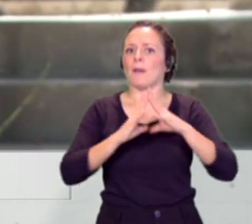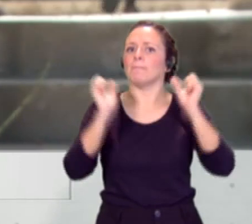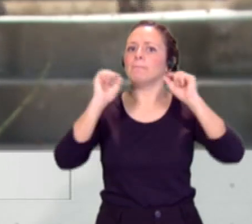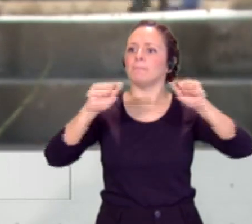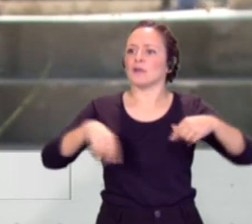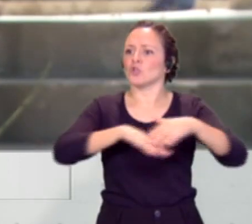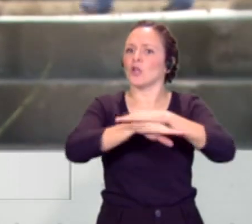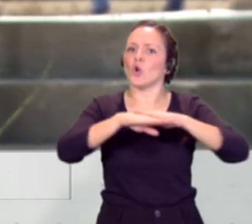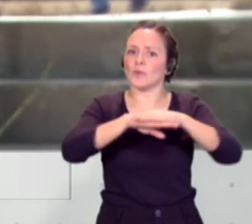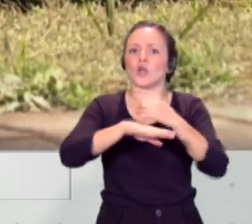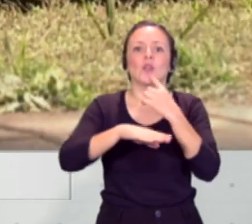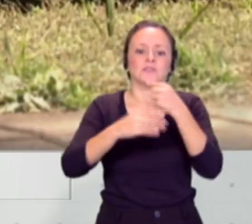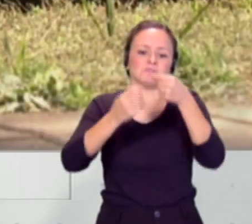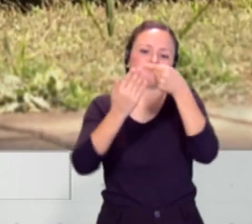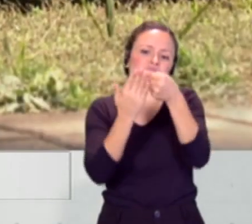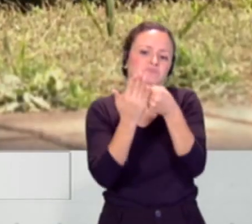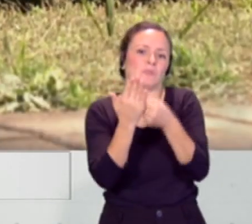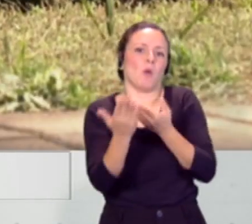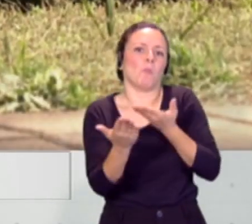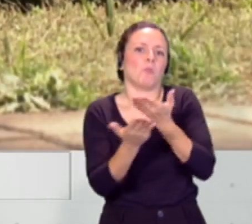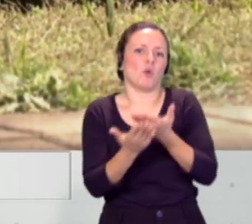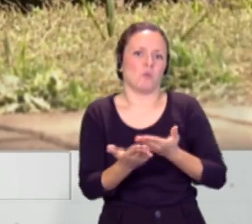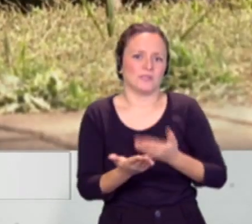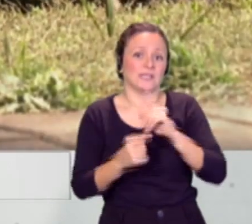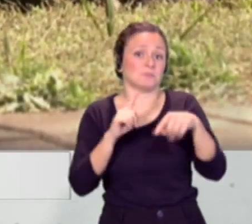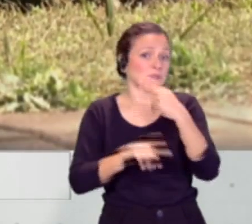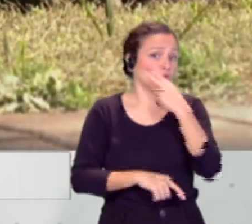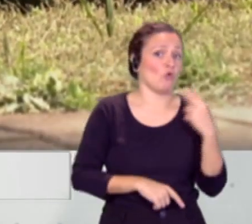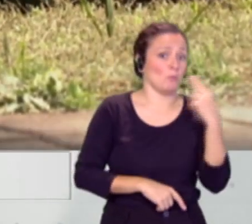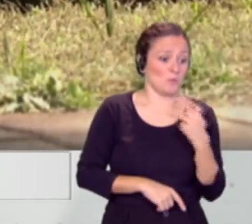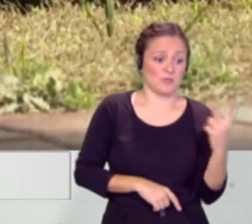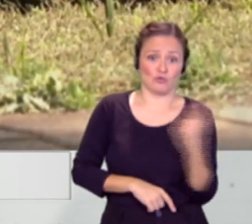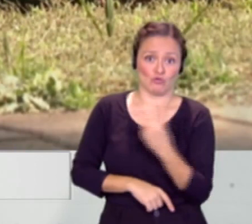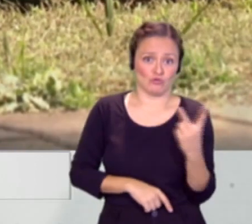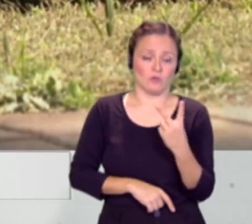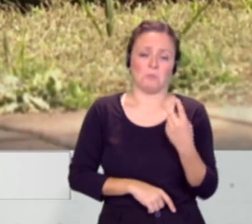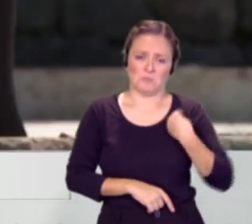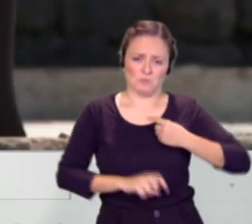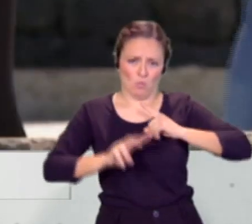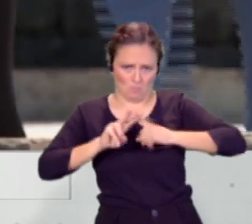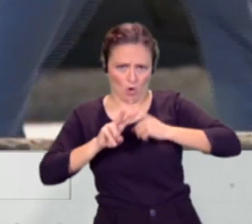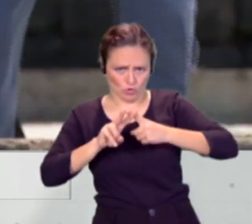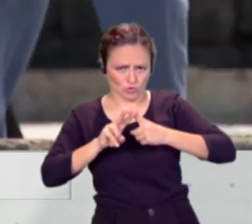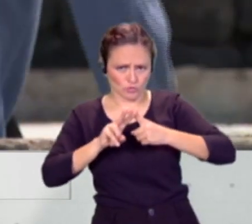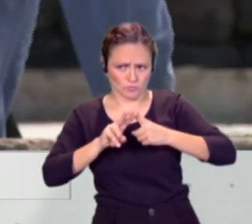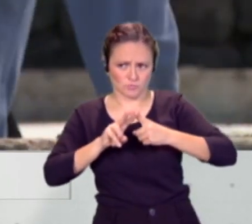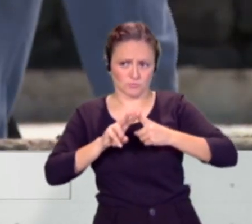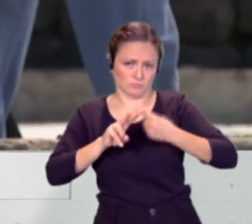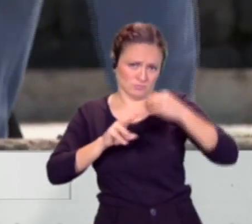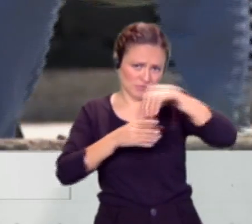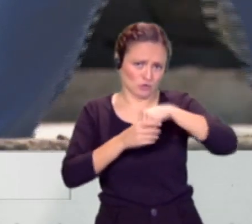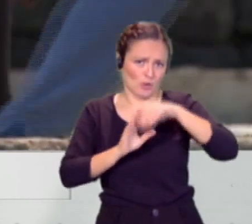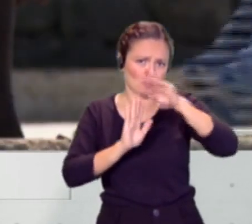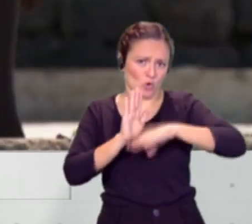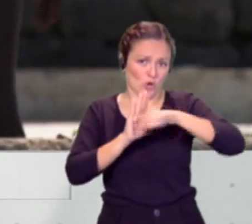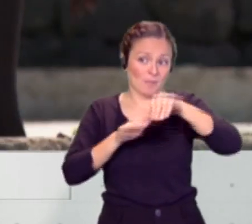propuestas y compromisos por parte de Vox en su programa electoral.